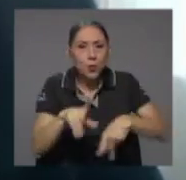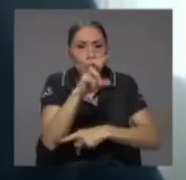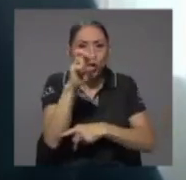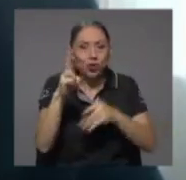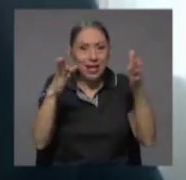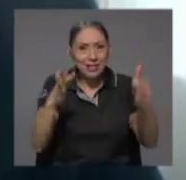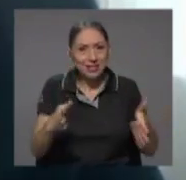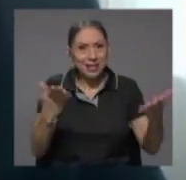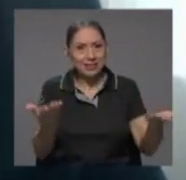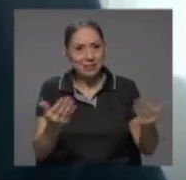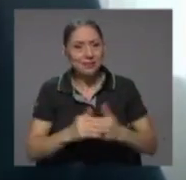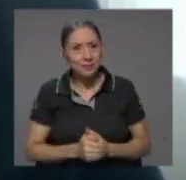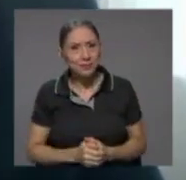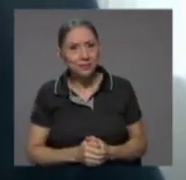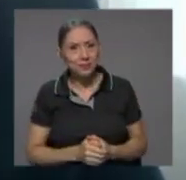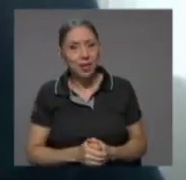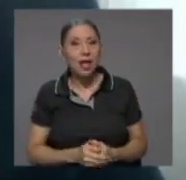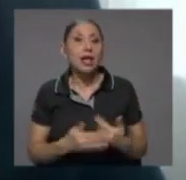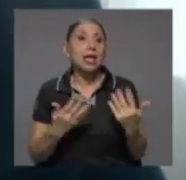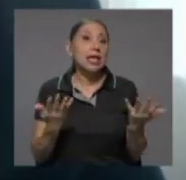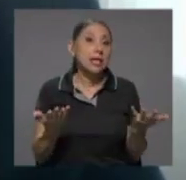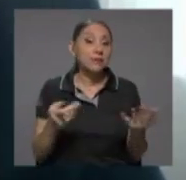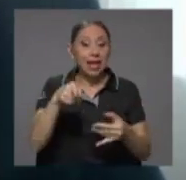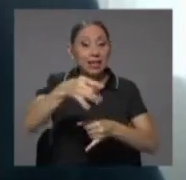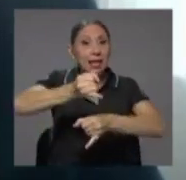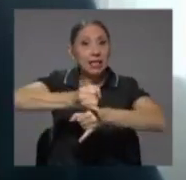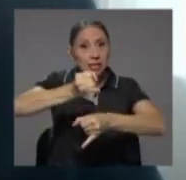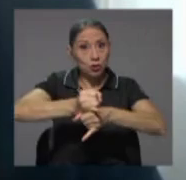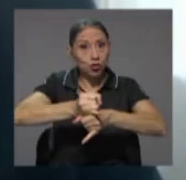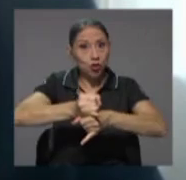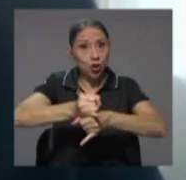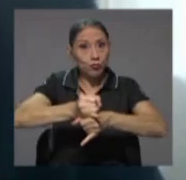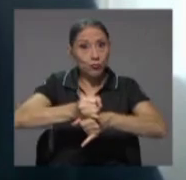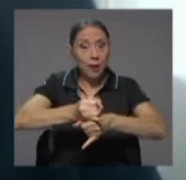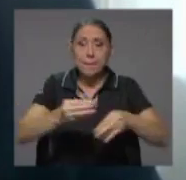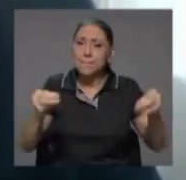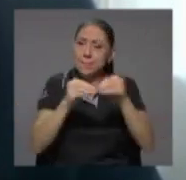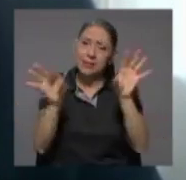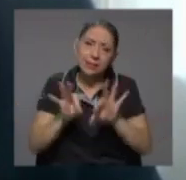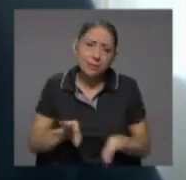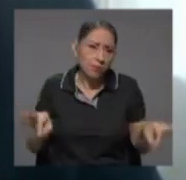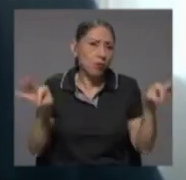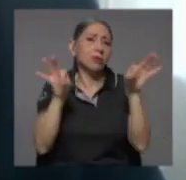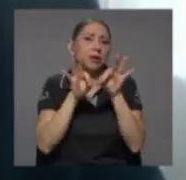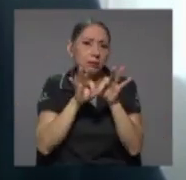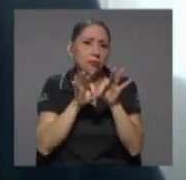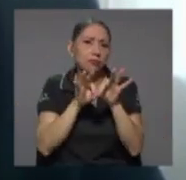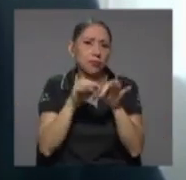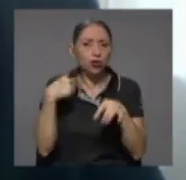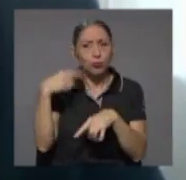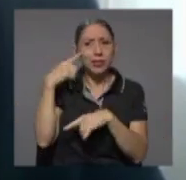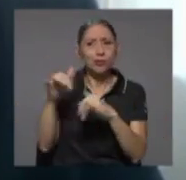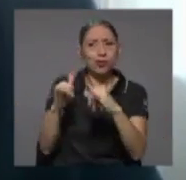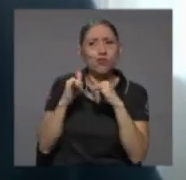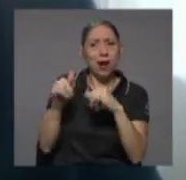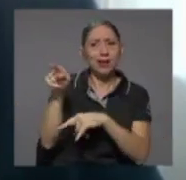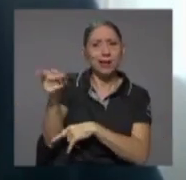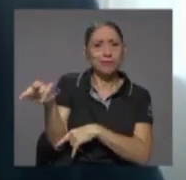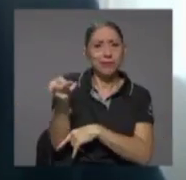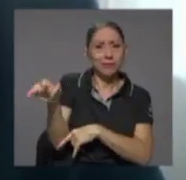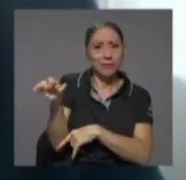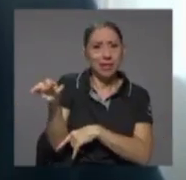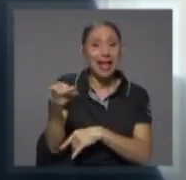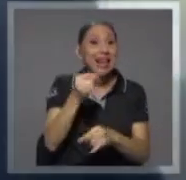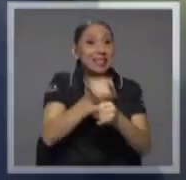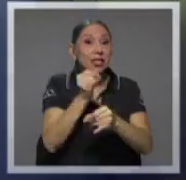y es sin duda alguna la institución coincido con mis antecesores más importante pública o privada de